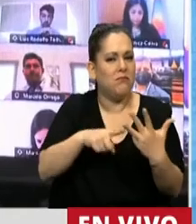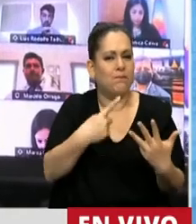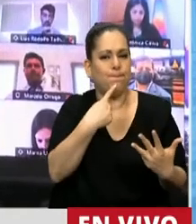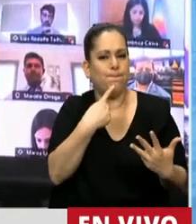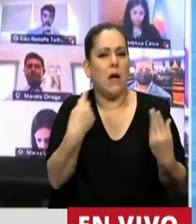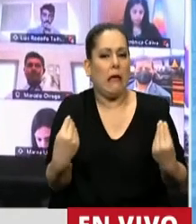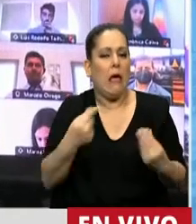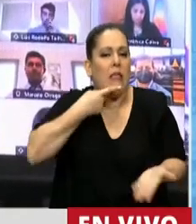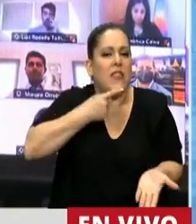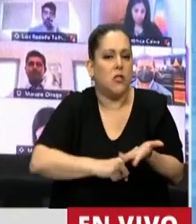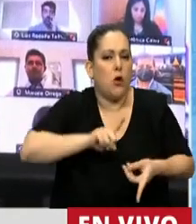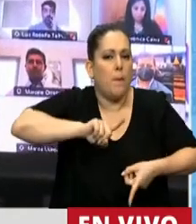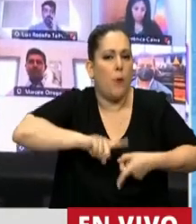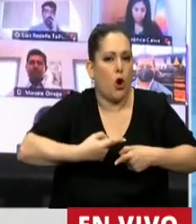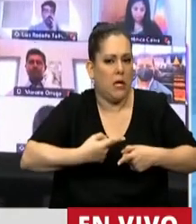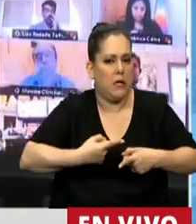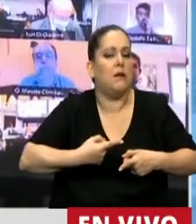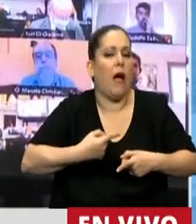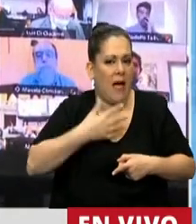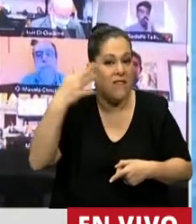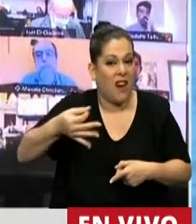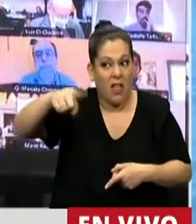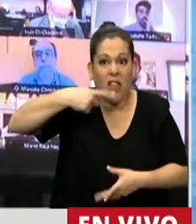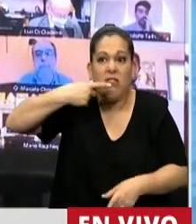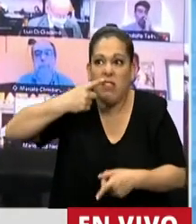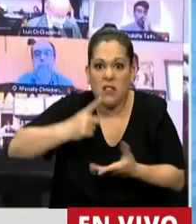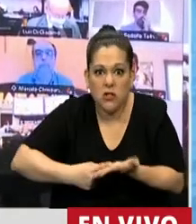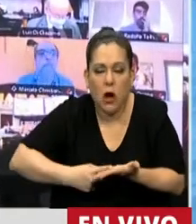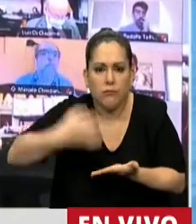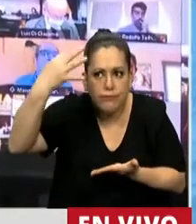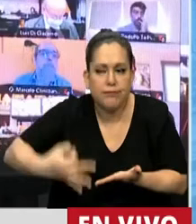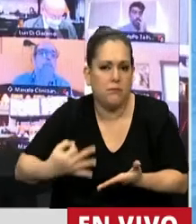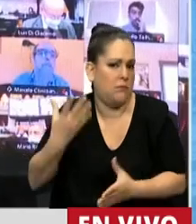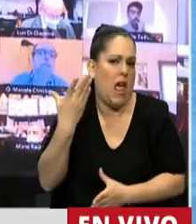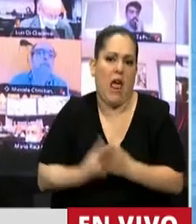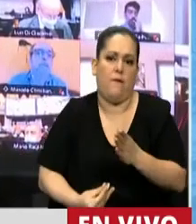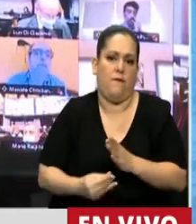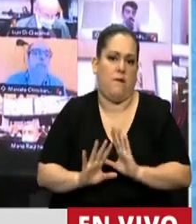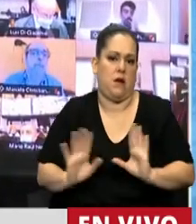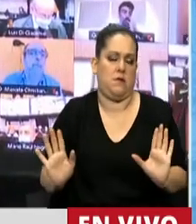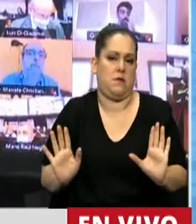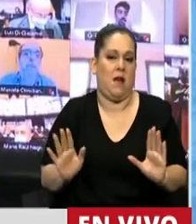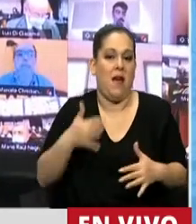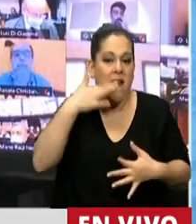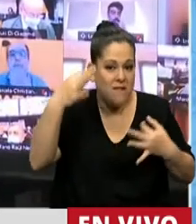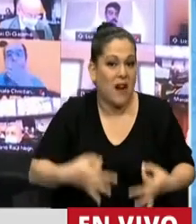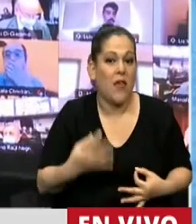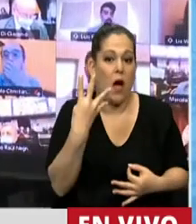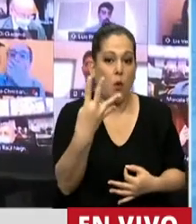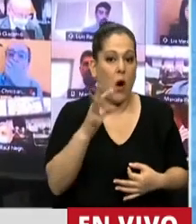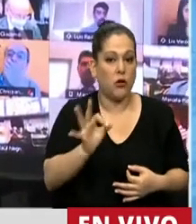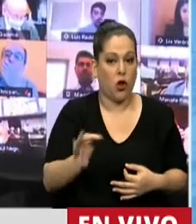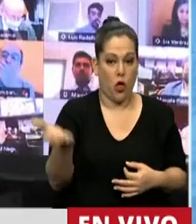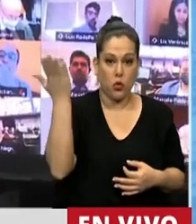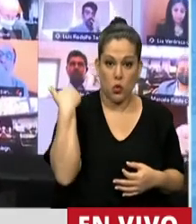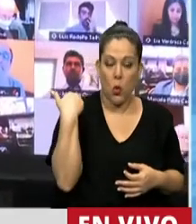y las decisiones que toman son erráticas. Pero volviendo directamente a Salud, el 4 de octubre el Ministro